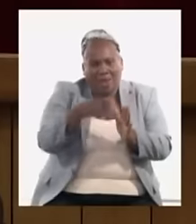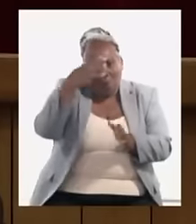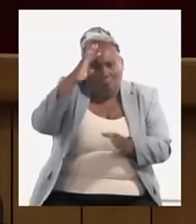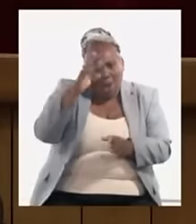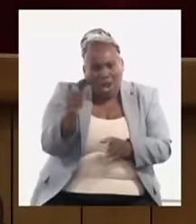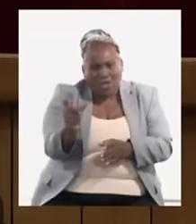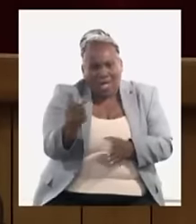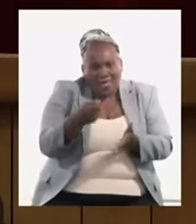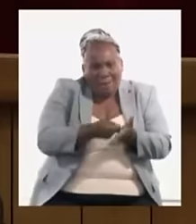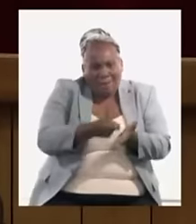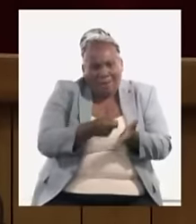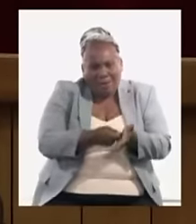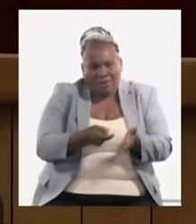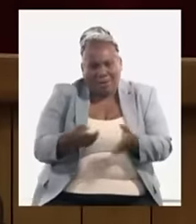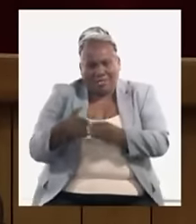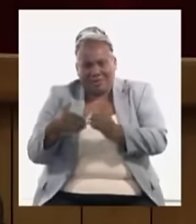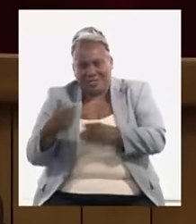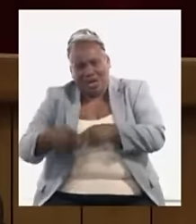produciendo